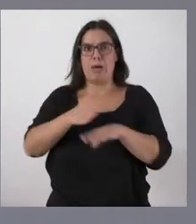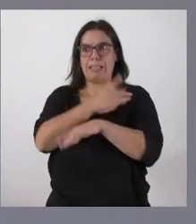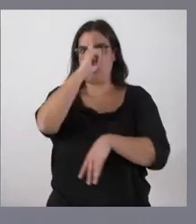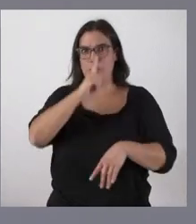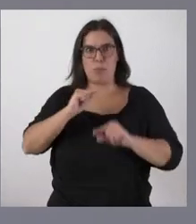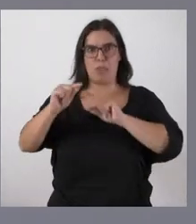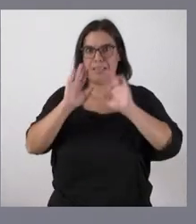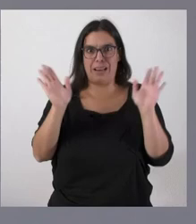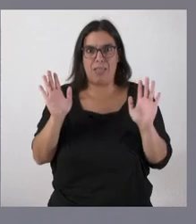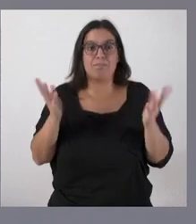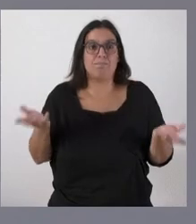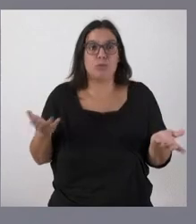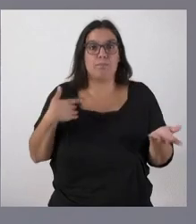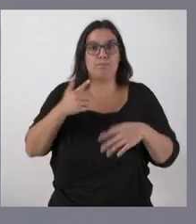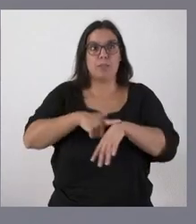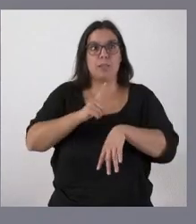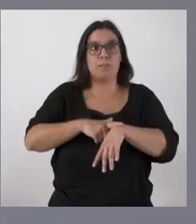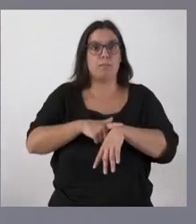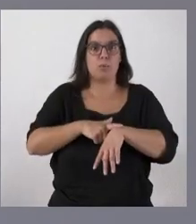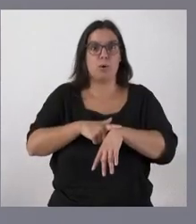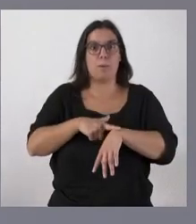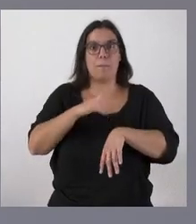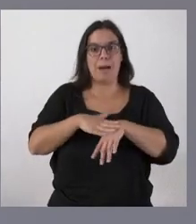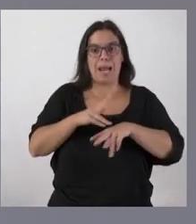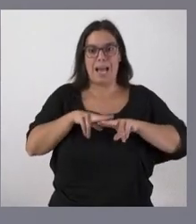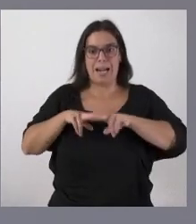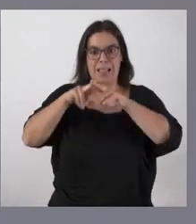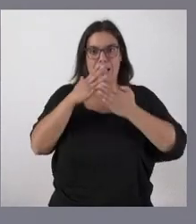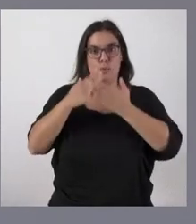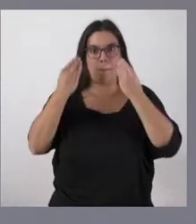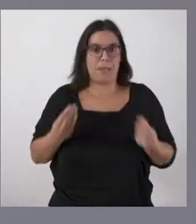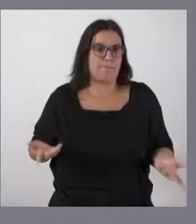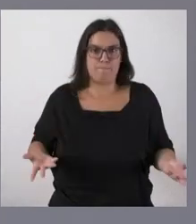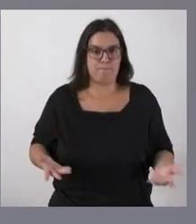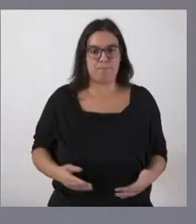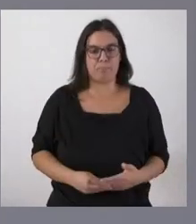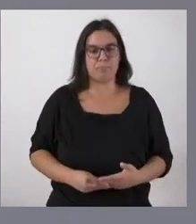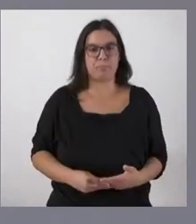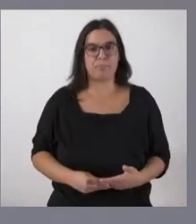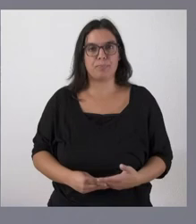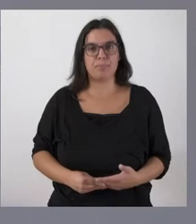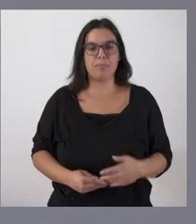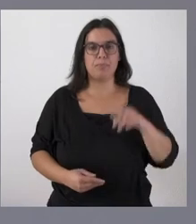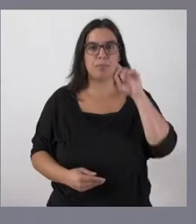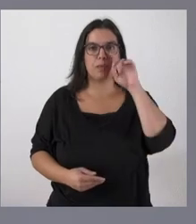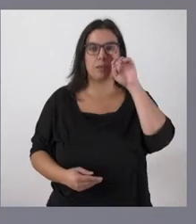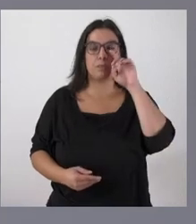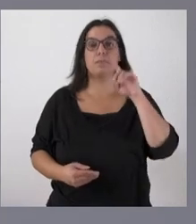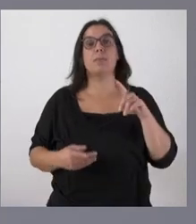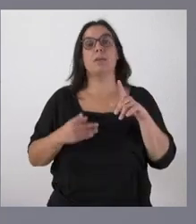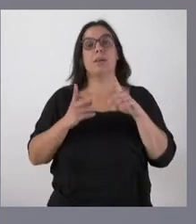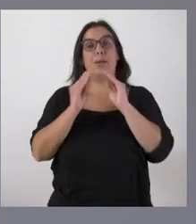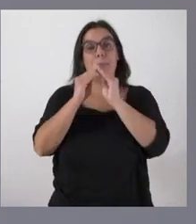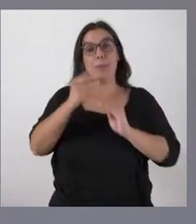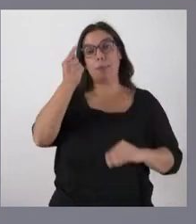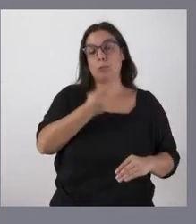y por tanto no ha habido tiempo de considerarla y de analizarla en su integridad siempre es difícil elaborar unos presupuestos